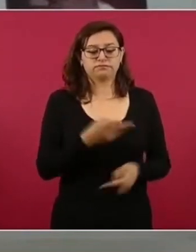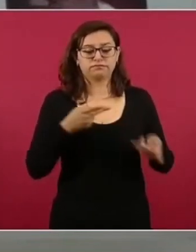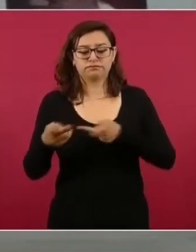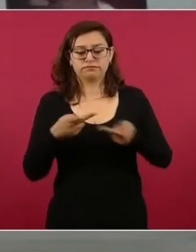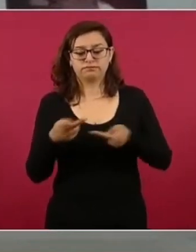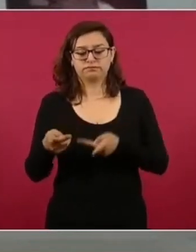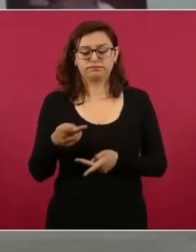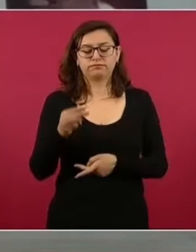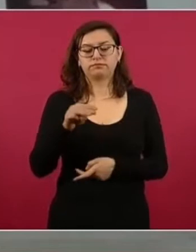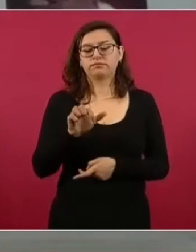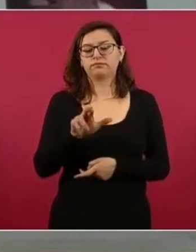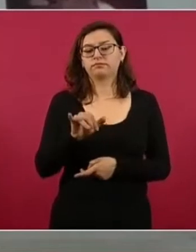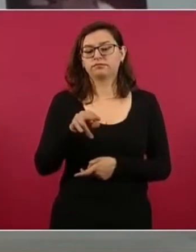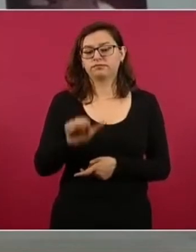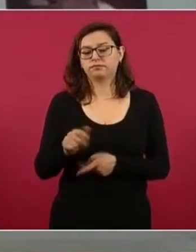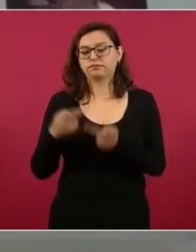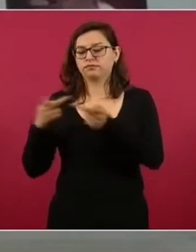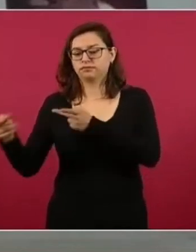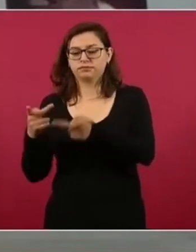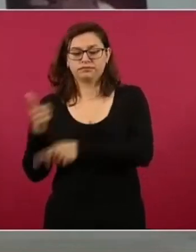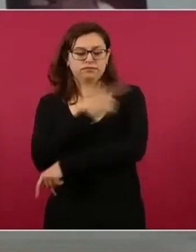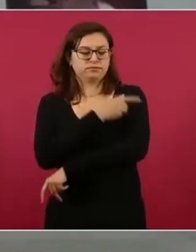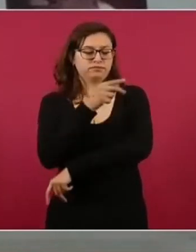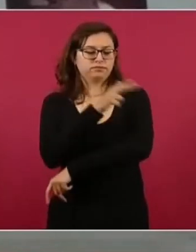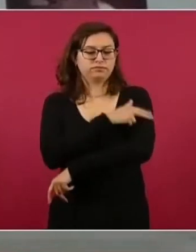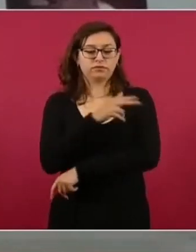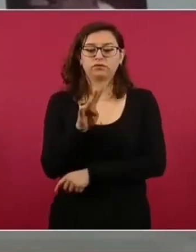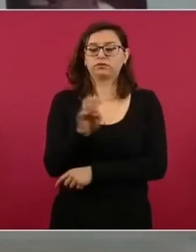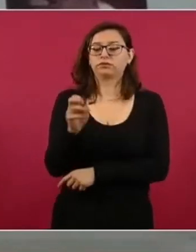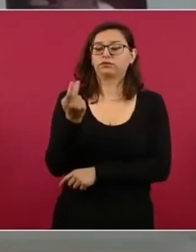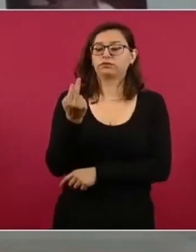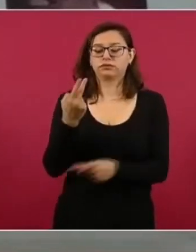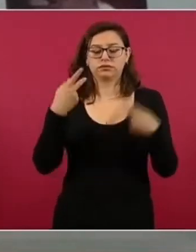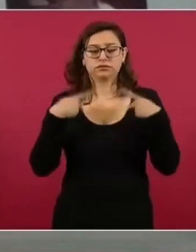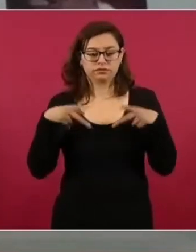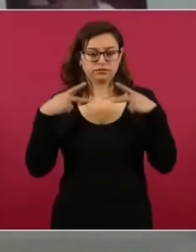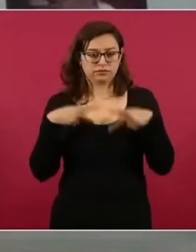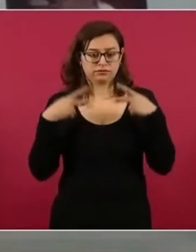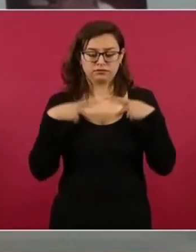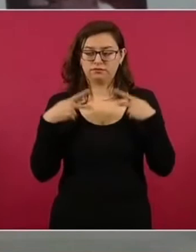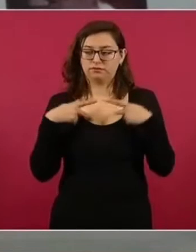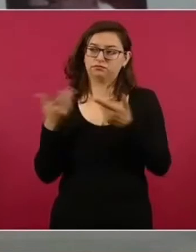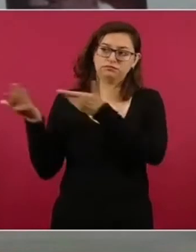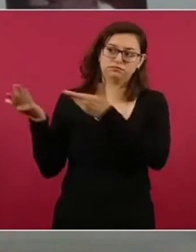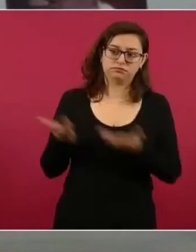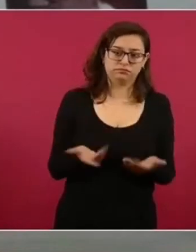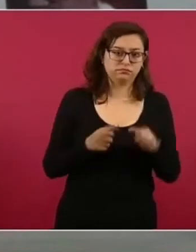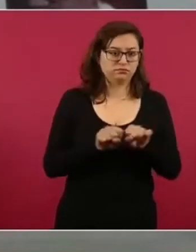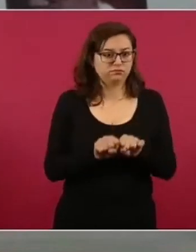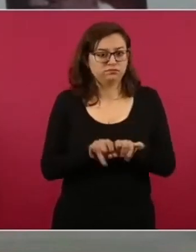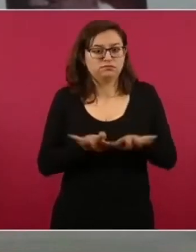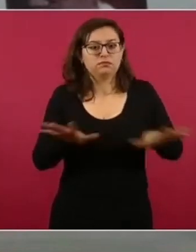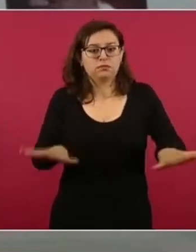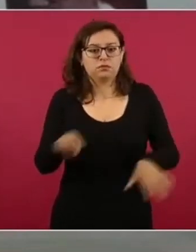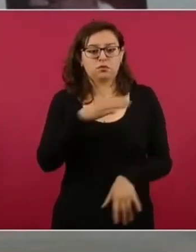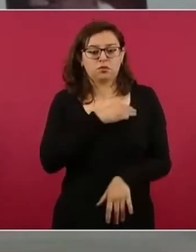y Plan de la Guardia, cuatrocientos veinticinco elementos, fueron distribuidos para apoyar a lo que es el